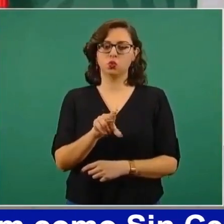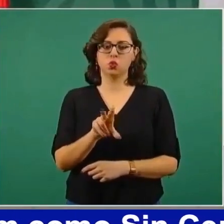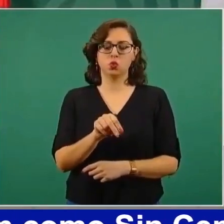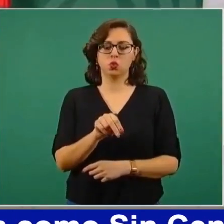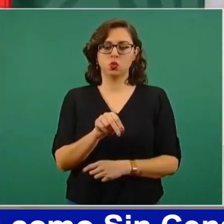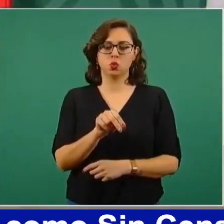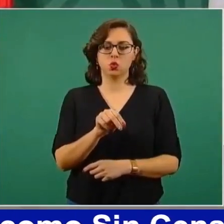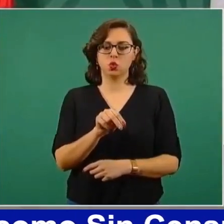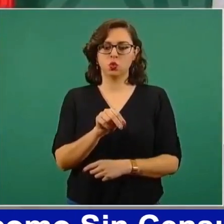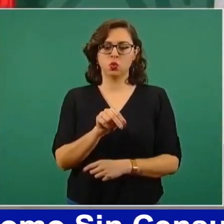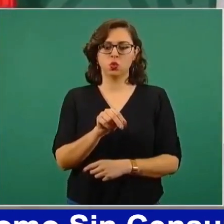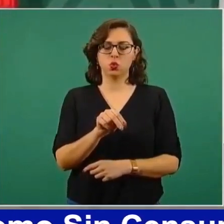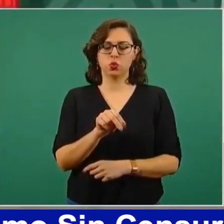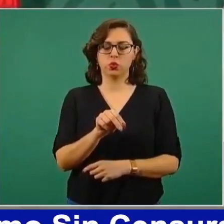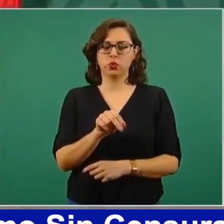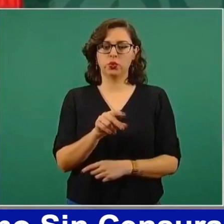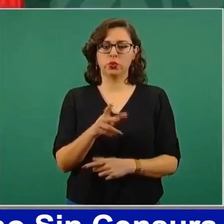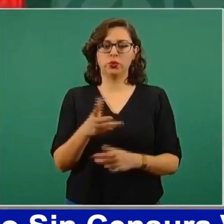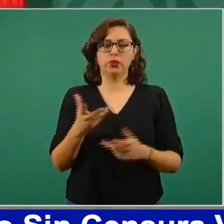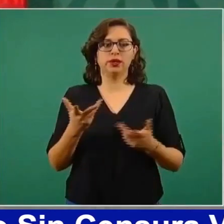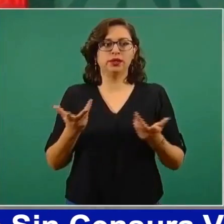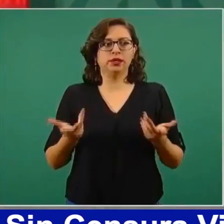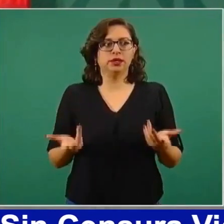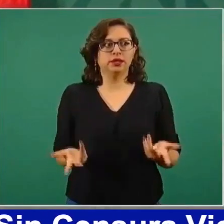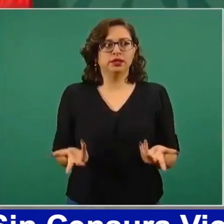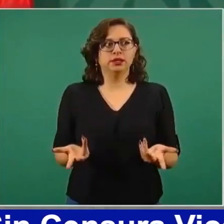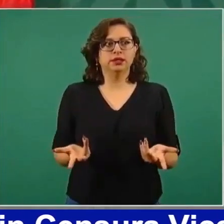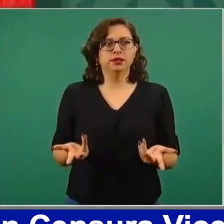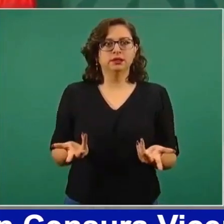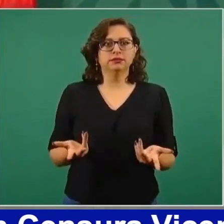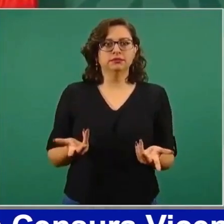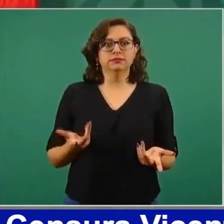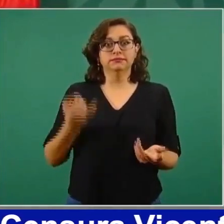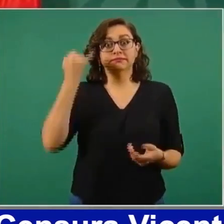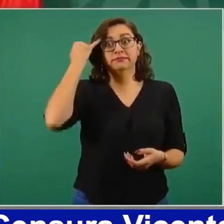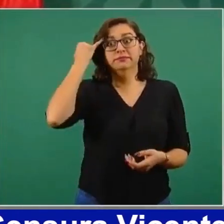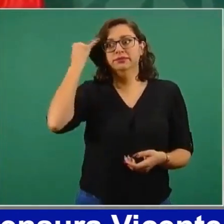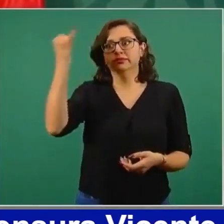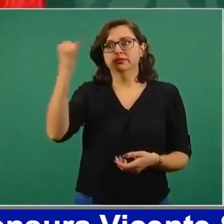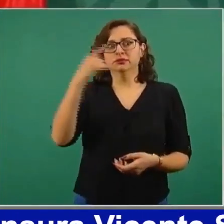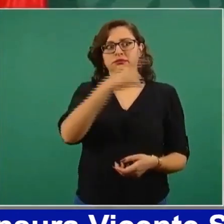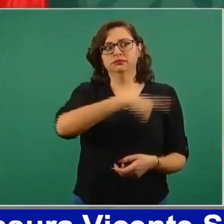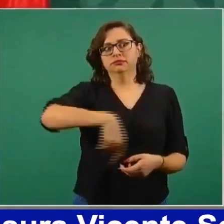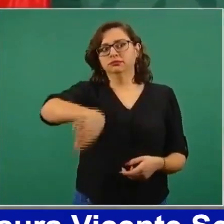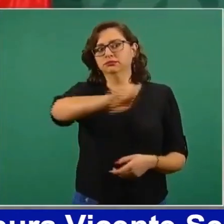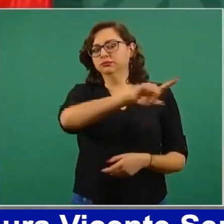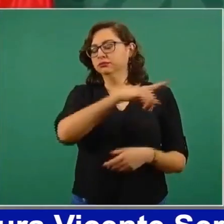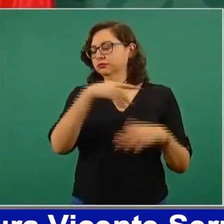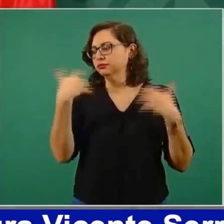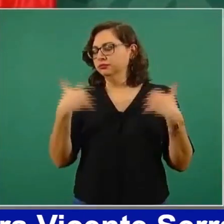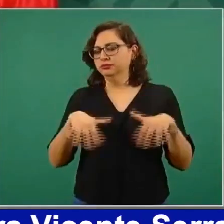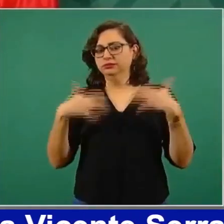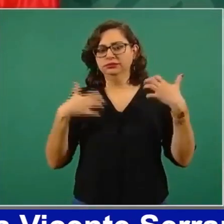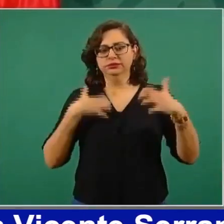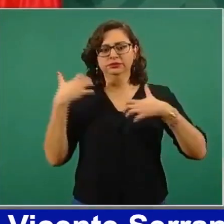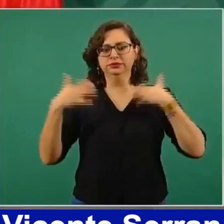detenida, sometida a la Comisión Federal de Electricidad con